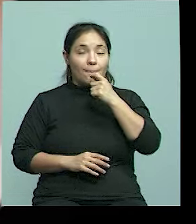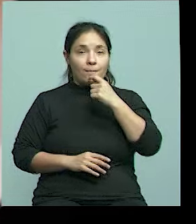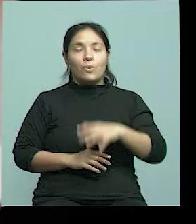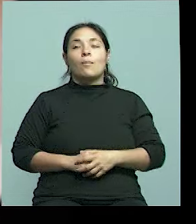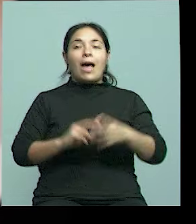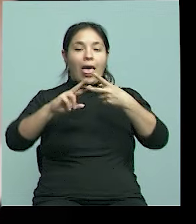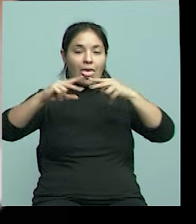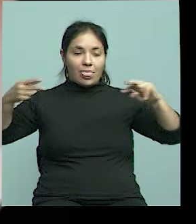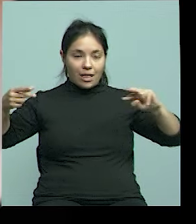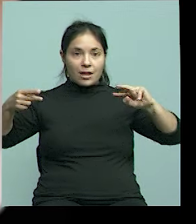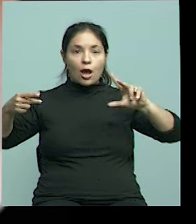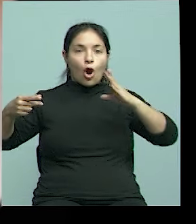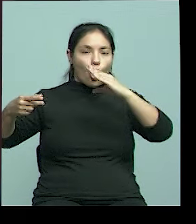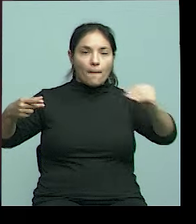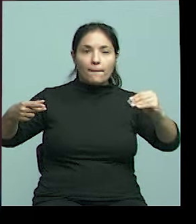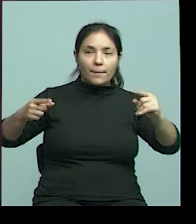modificación del ADN.